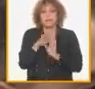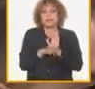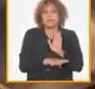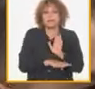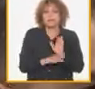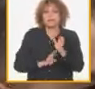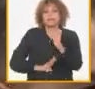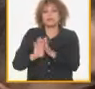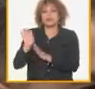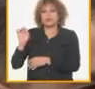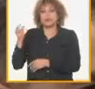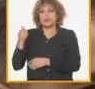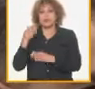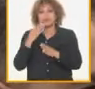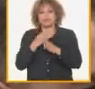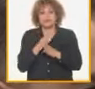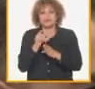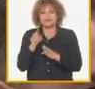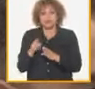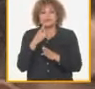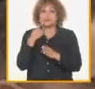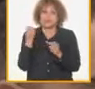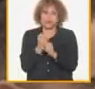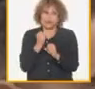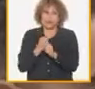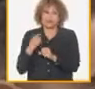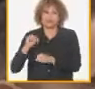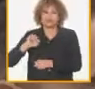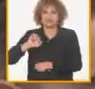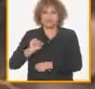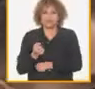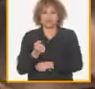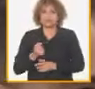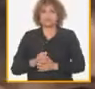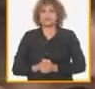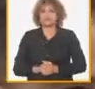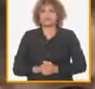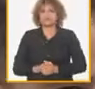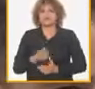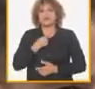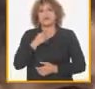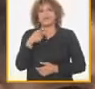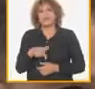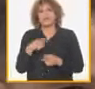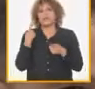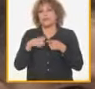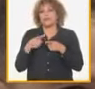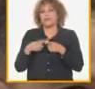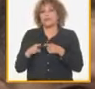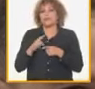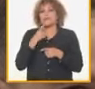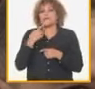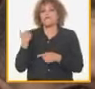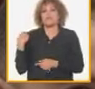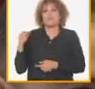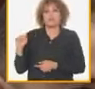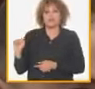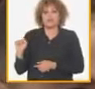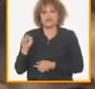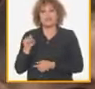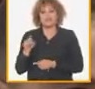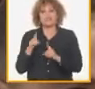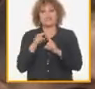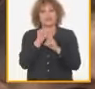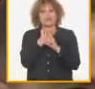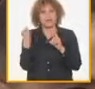desarrollo económico social que estamos realizando en la actualidad dígase todo lo que tiene que ver con los hechos de violencia creo que son temas